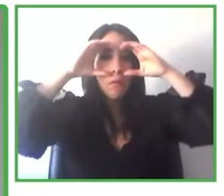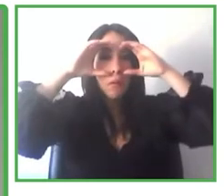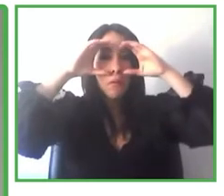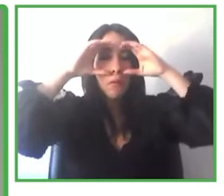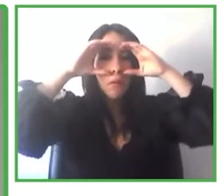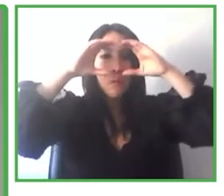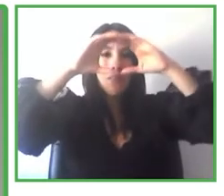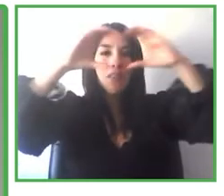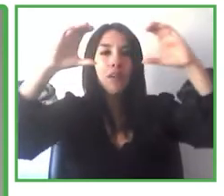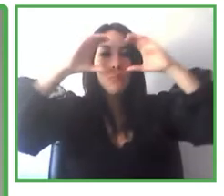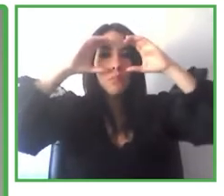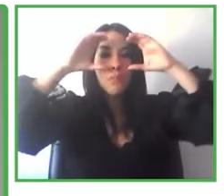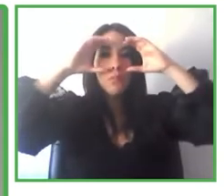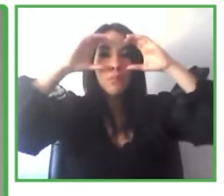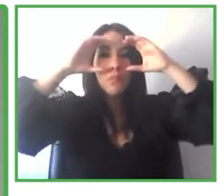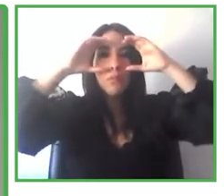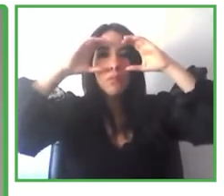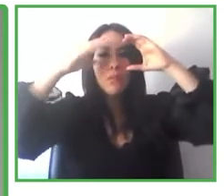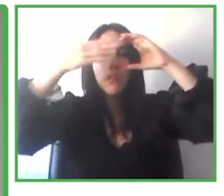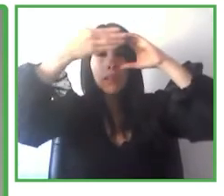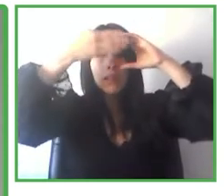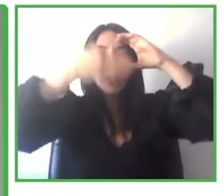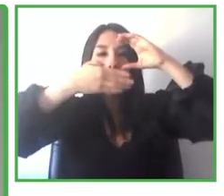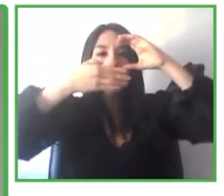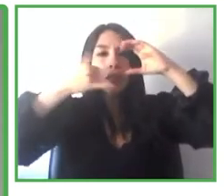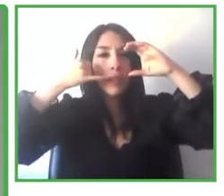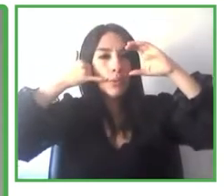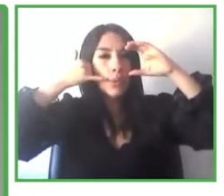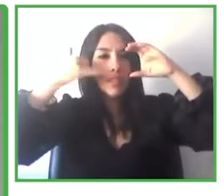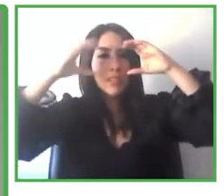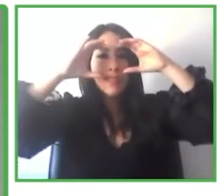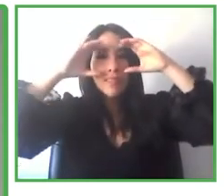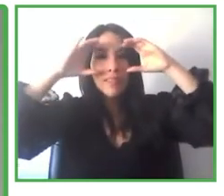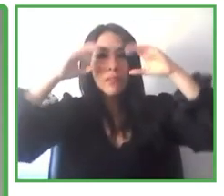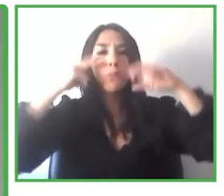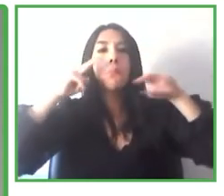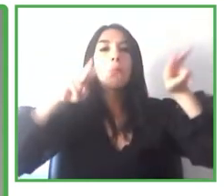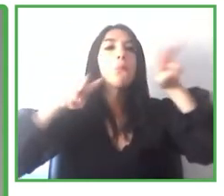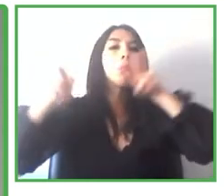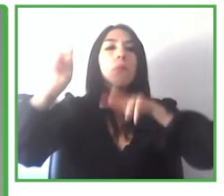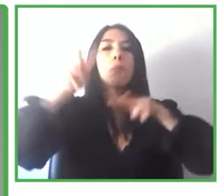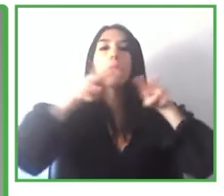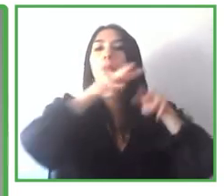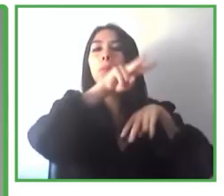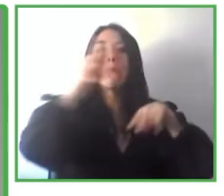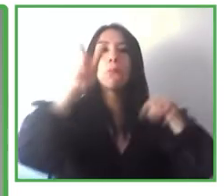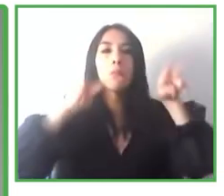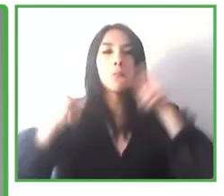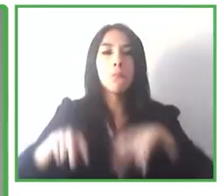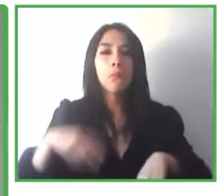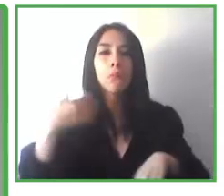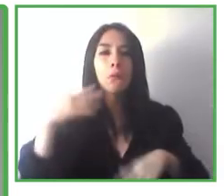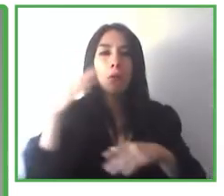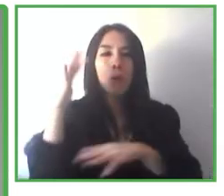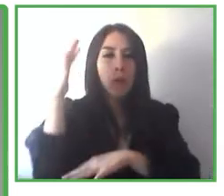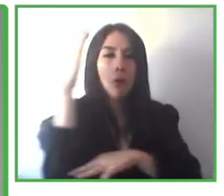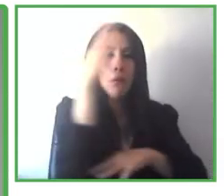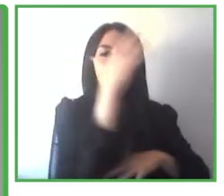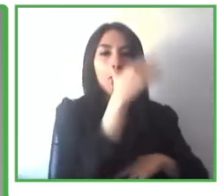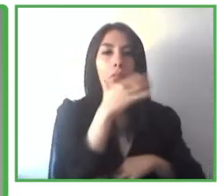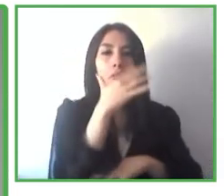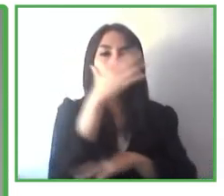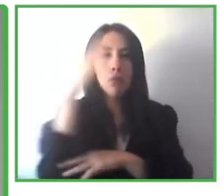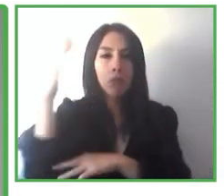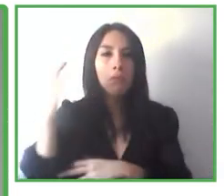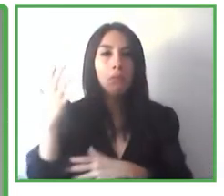virtuales creados por ordenador que poco a poco nos están permitiendo realizar simulaciones de cosas que